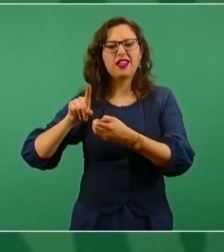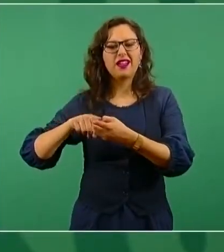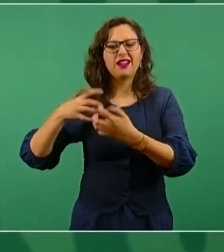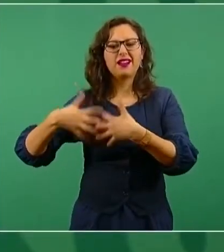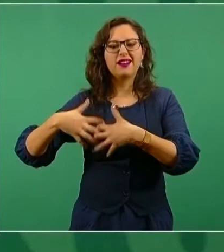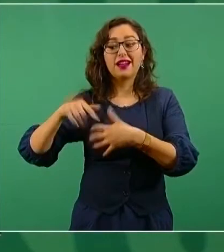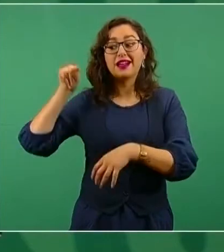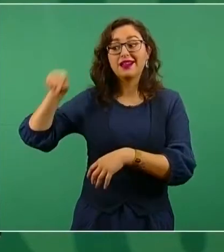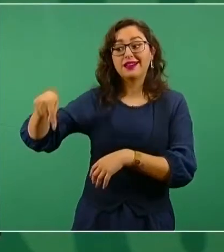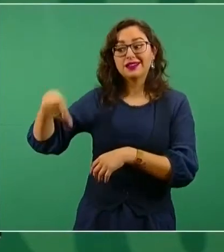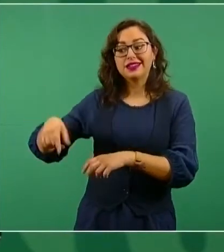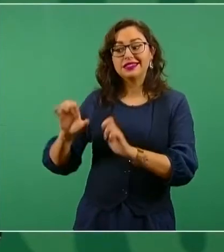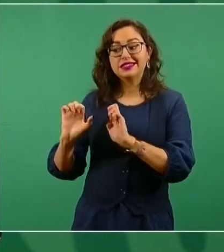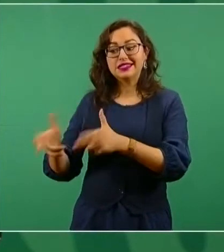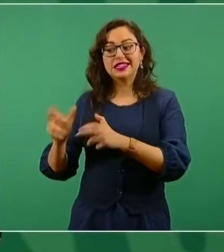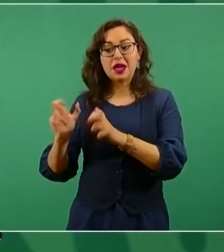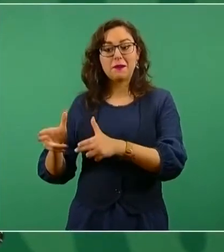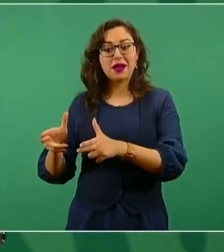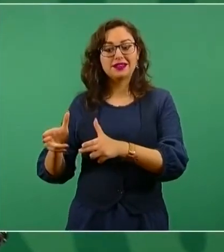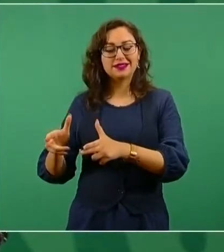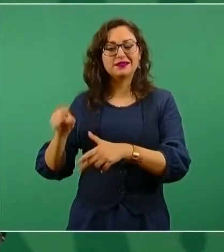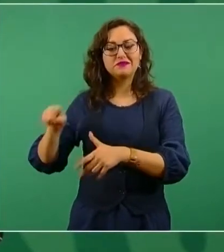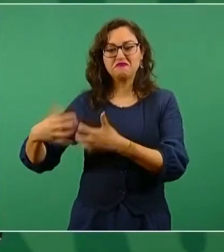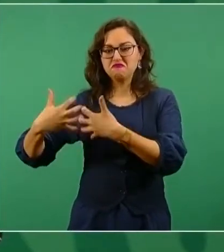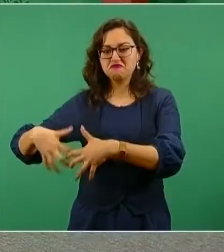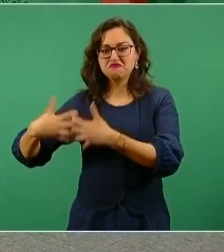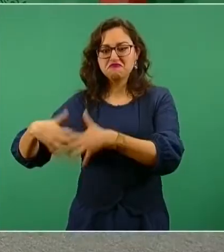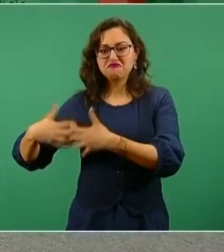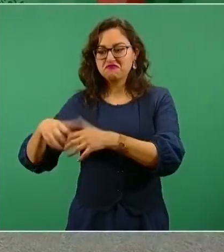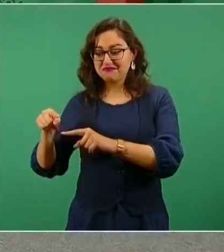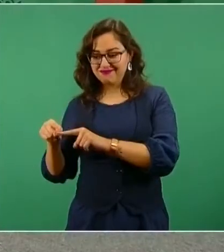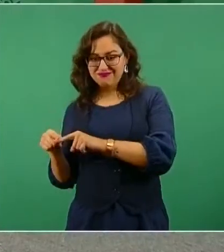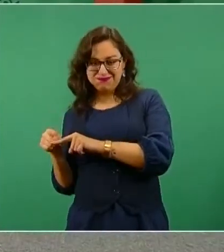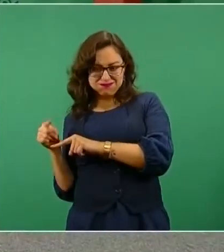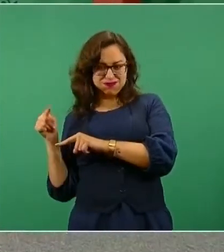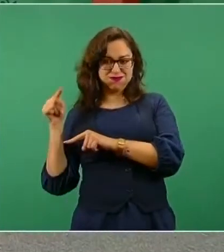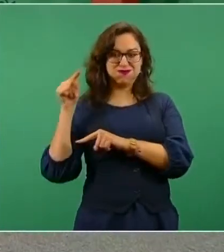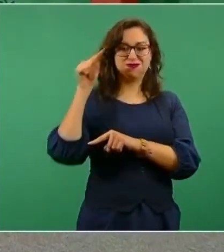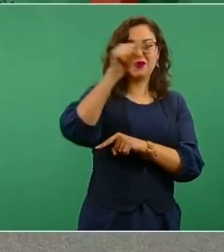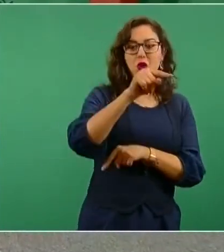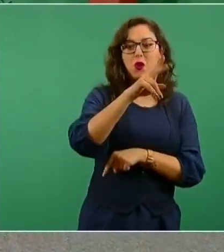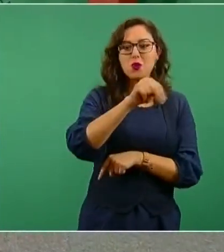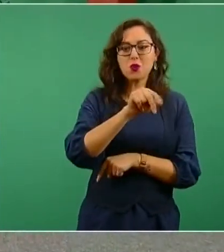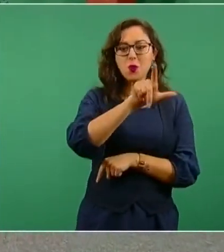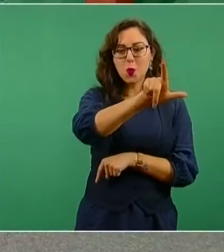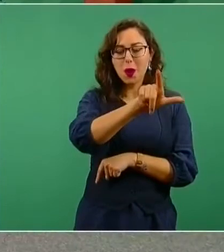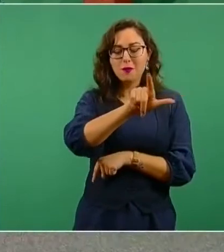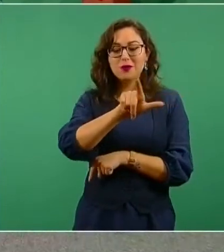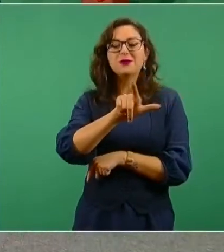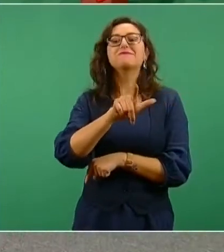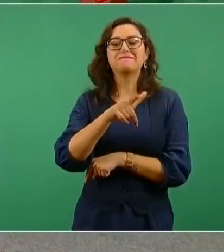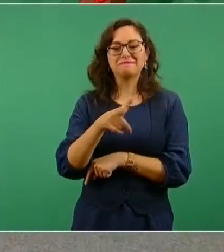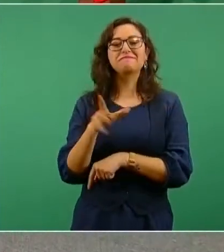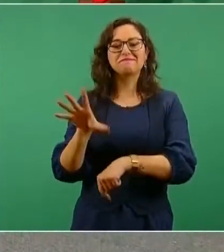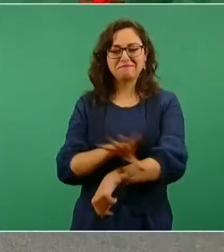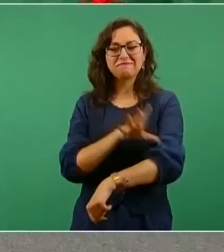porque tenemos la ventaja de que la red